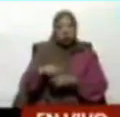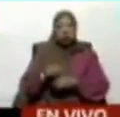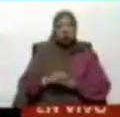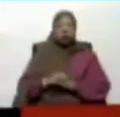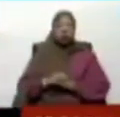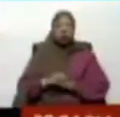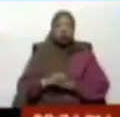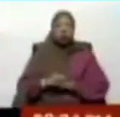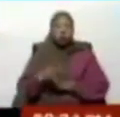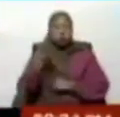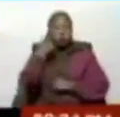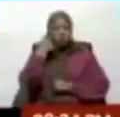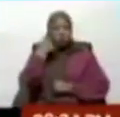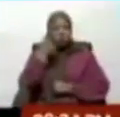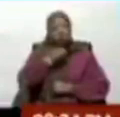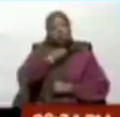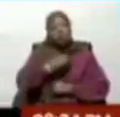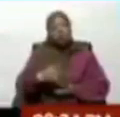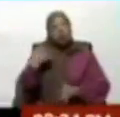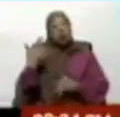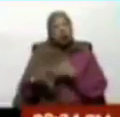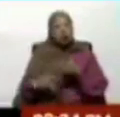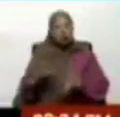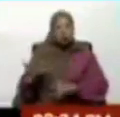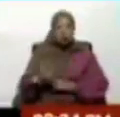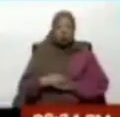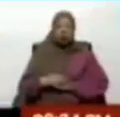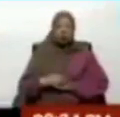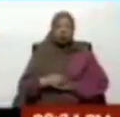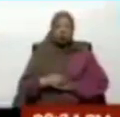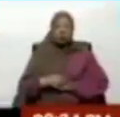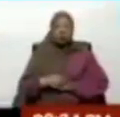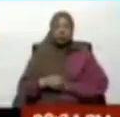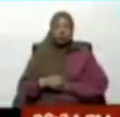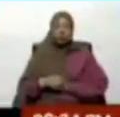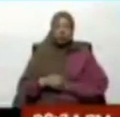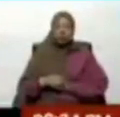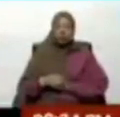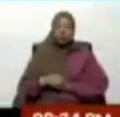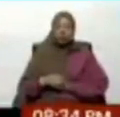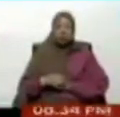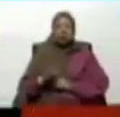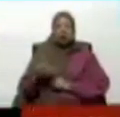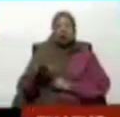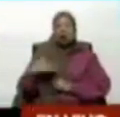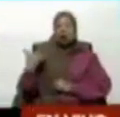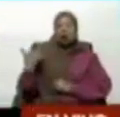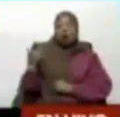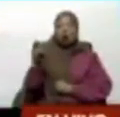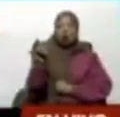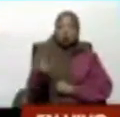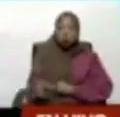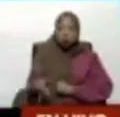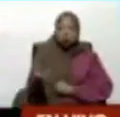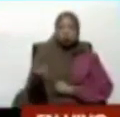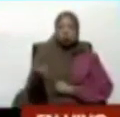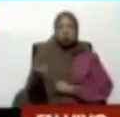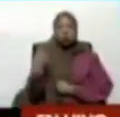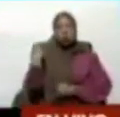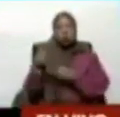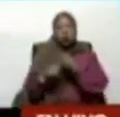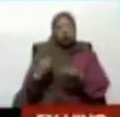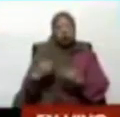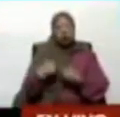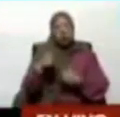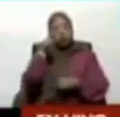Viéndose perdidos como están, ellos apuestan a hacerle